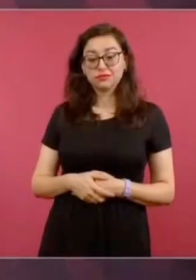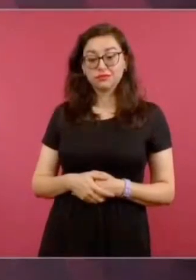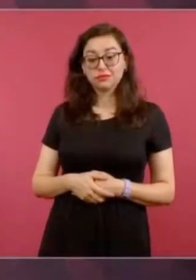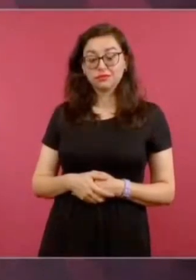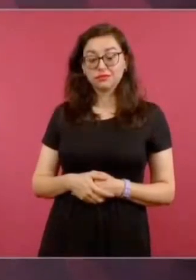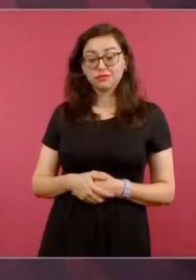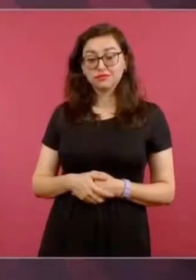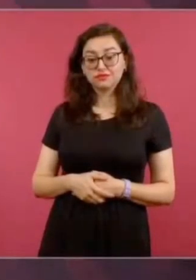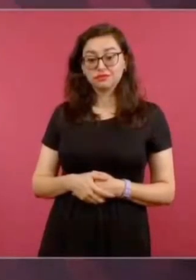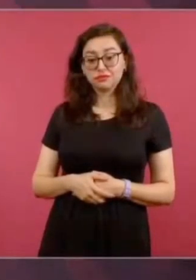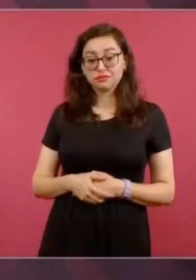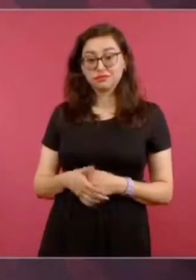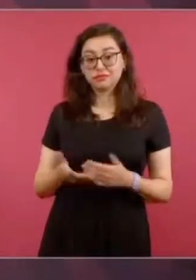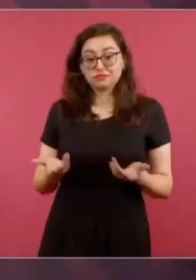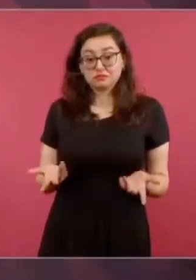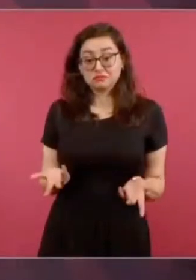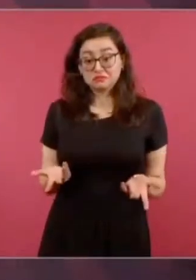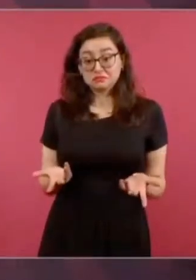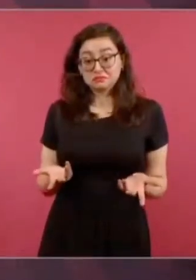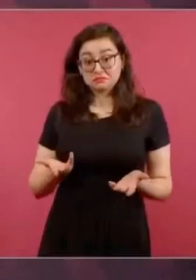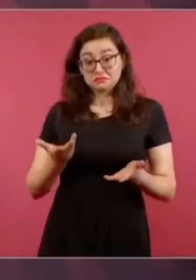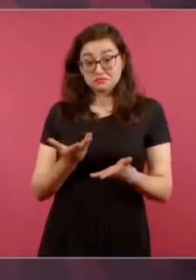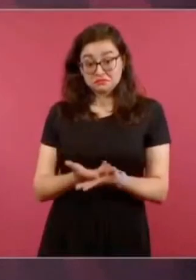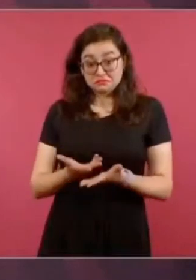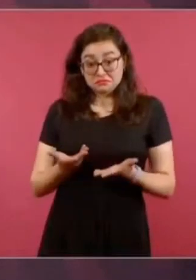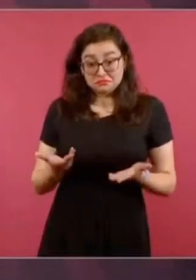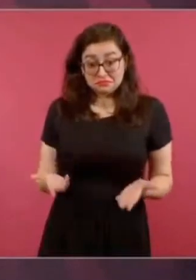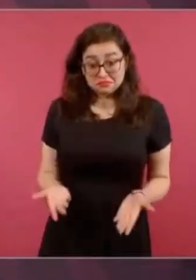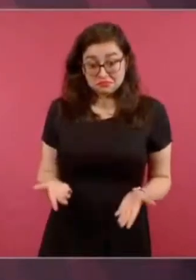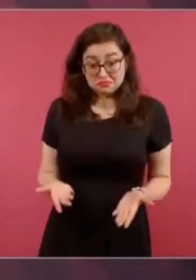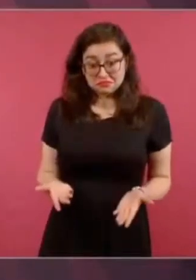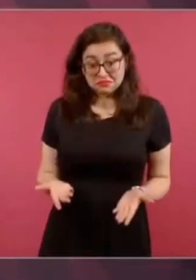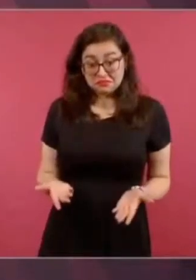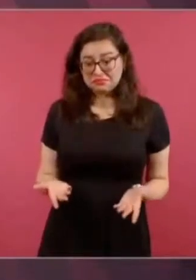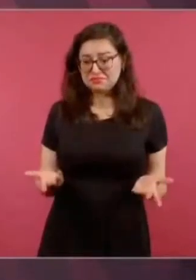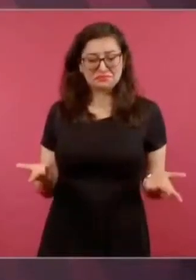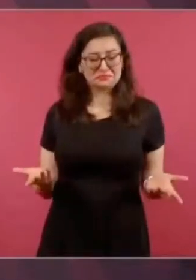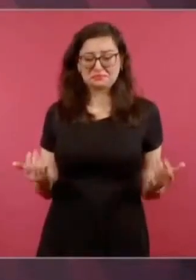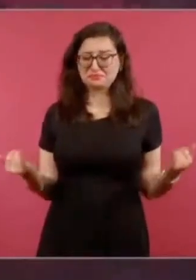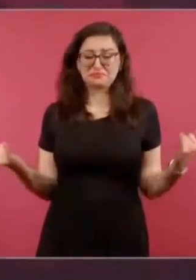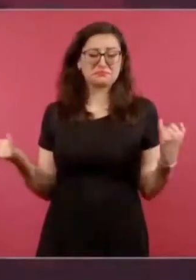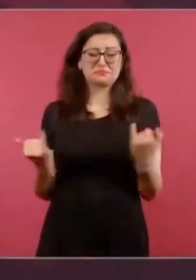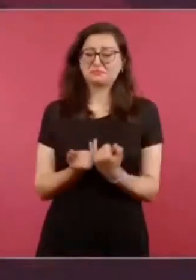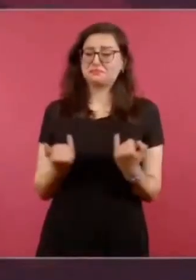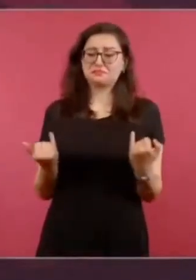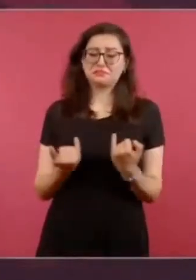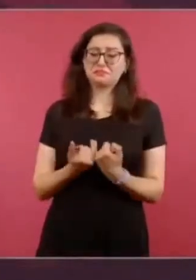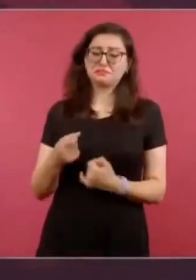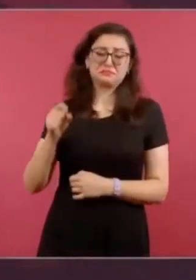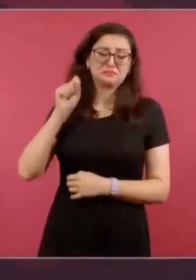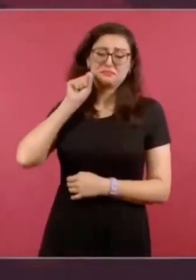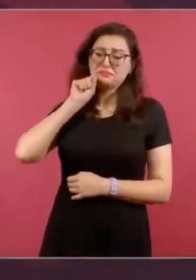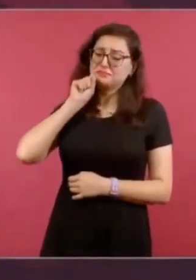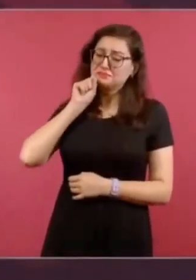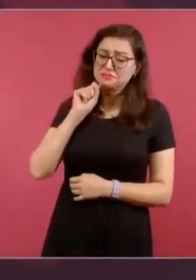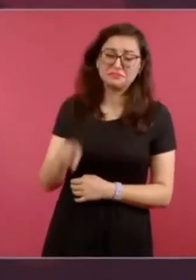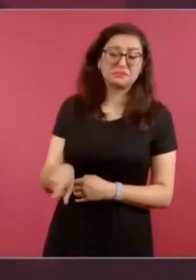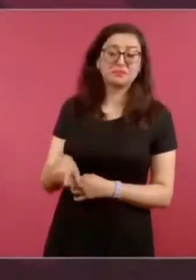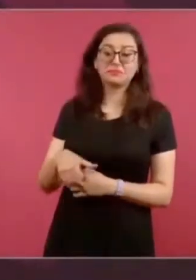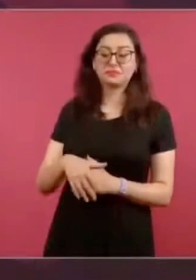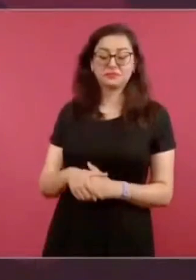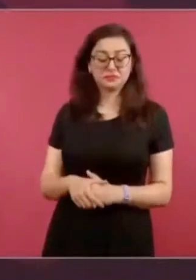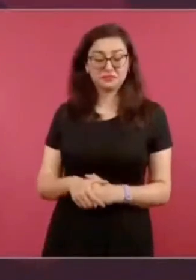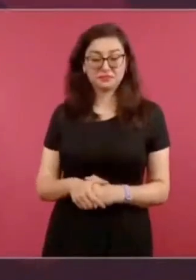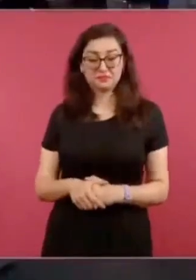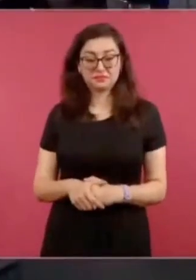De ahora, pues es lo mismo, no sé